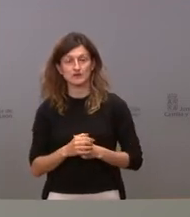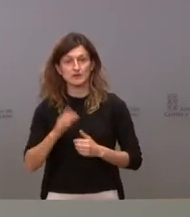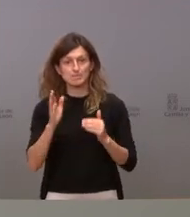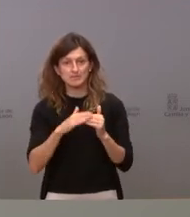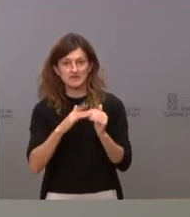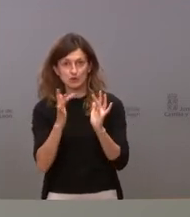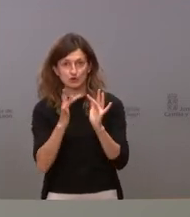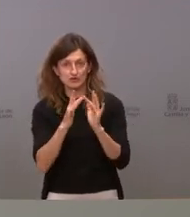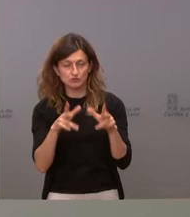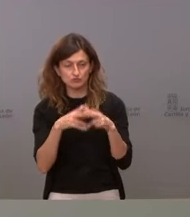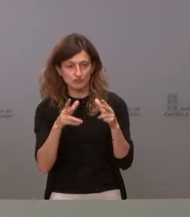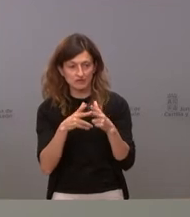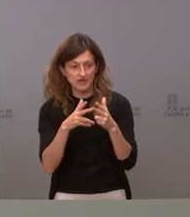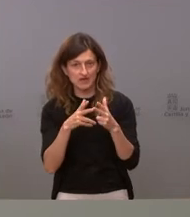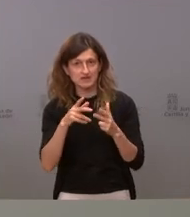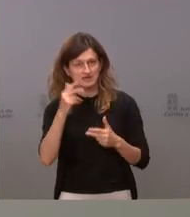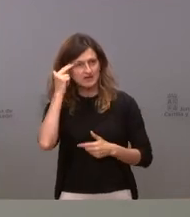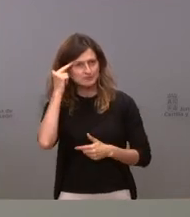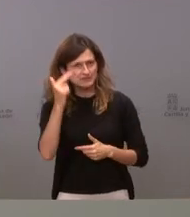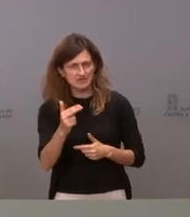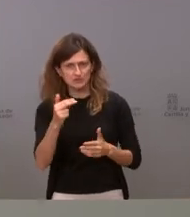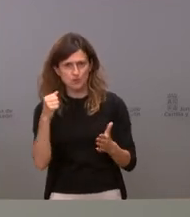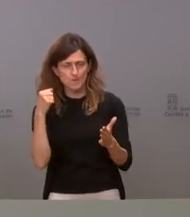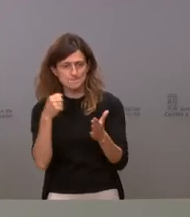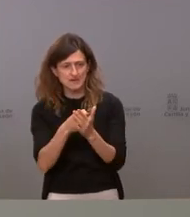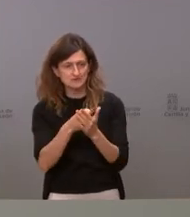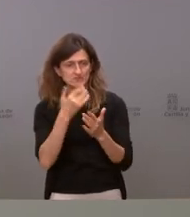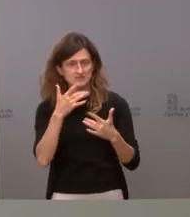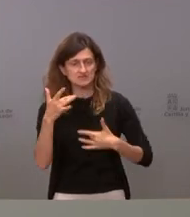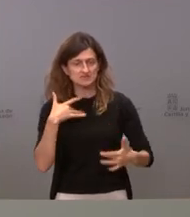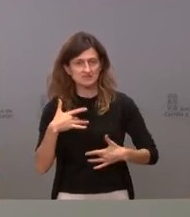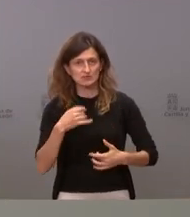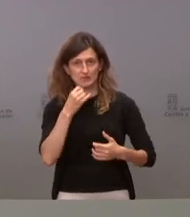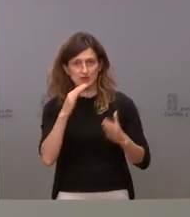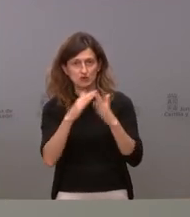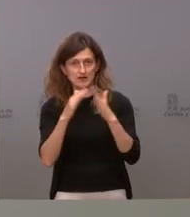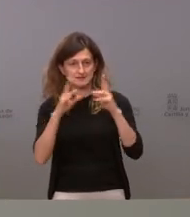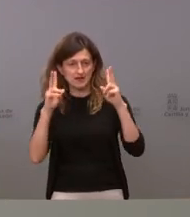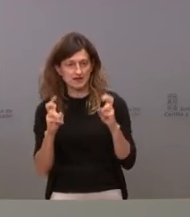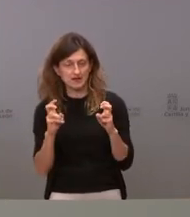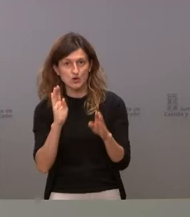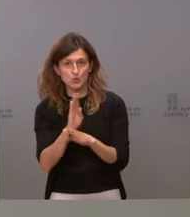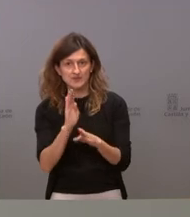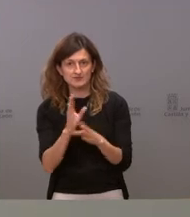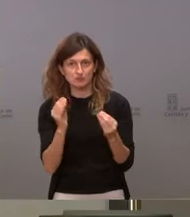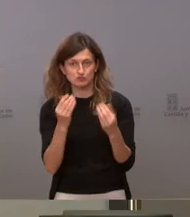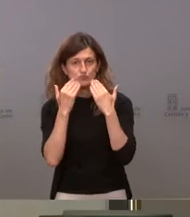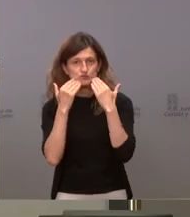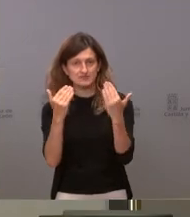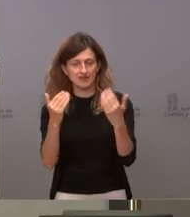contacto social o al menos respetándolo lo más posible y si tenemos síntomas nos quedamos en casa. Cuídense mucho y muchas gracias.